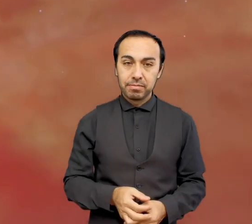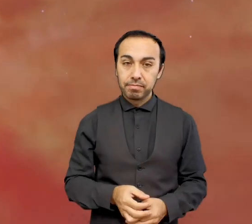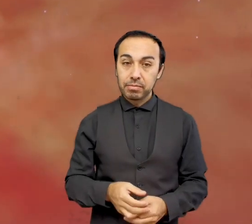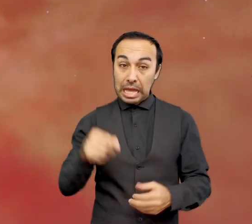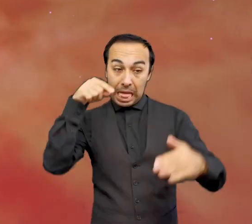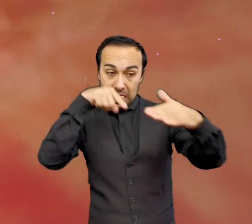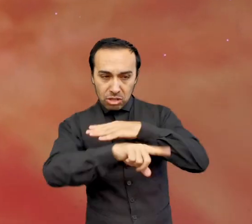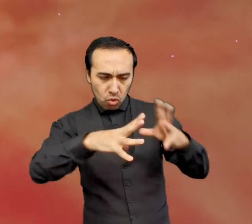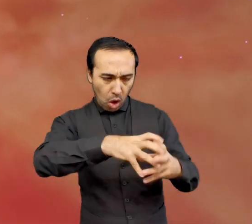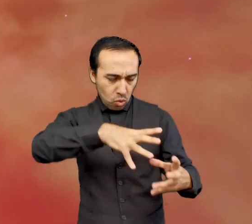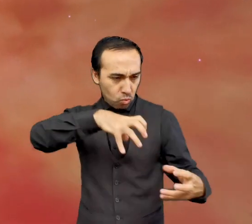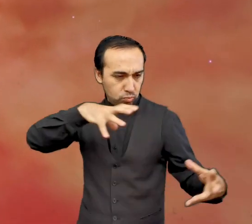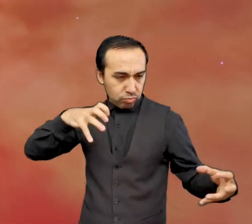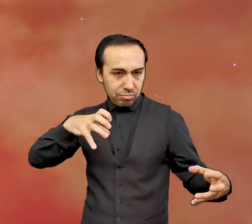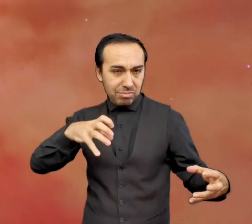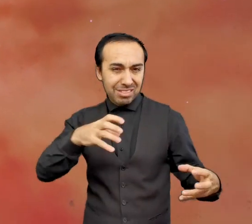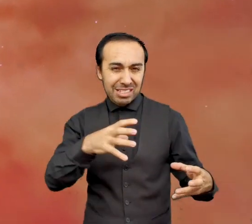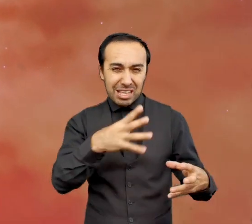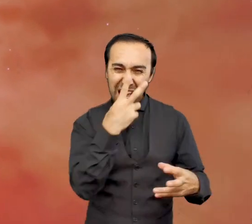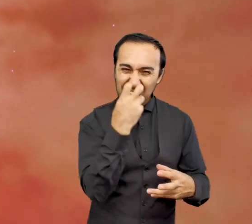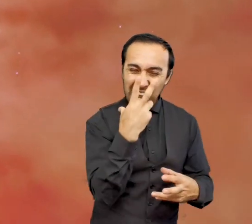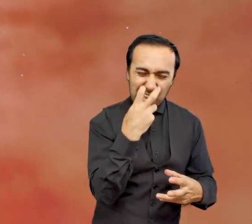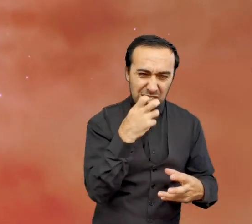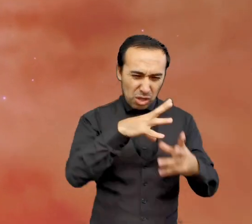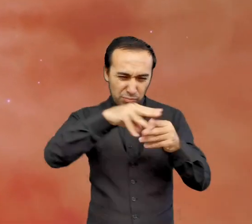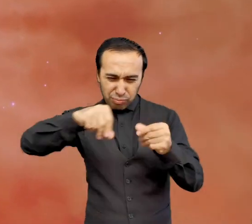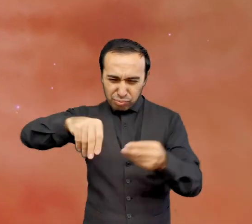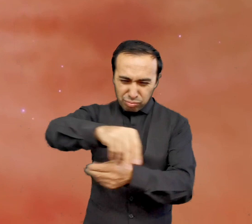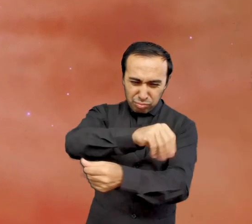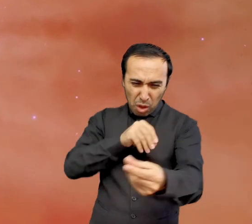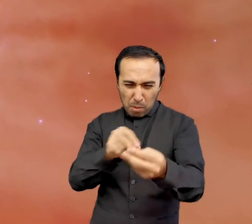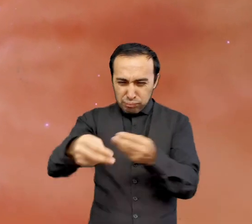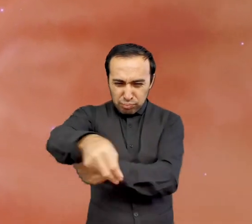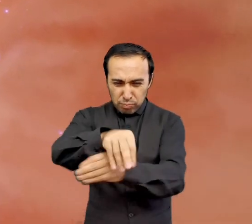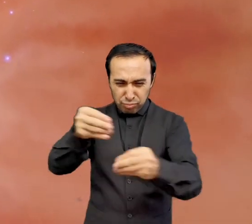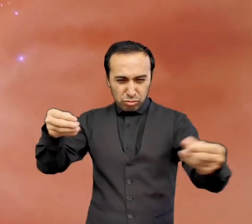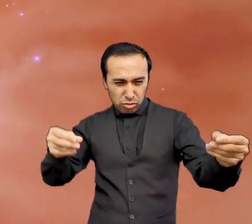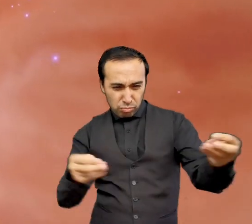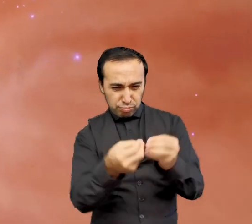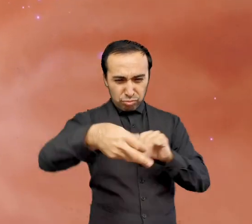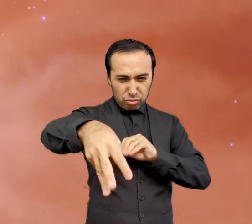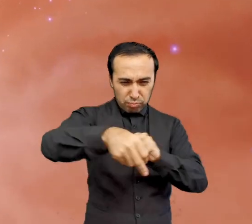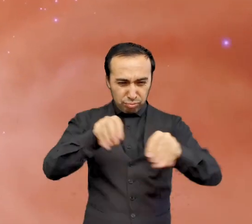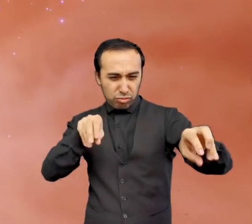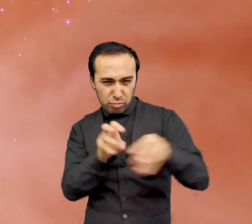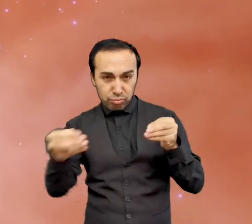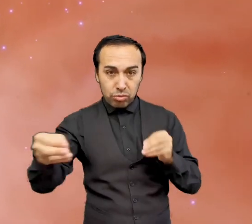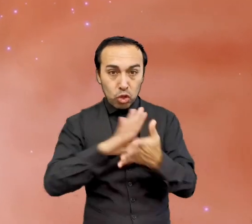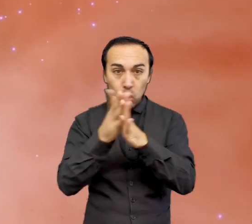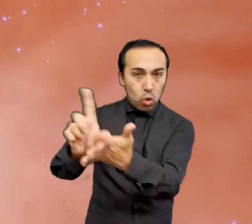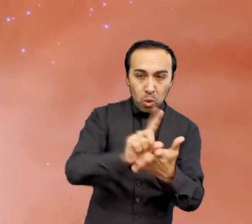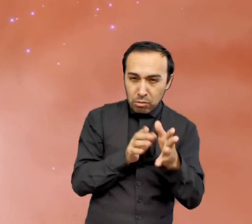estas nubes moleculares, el gas y el polvo se mueven en todas las direcciones, por lo que algunas regiones tienen más